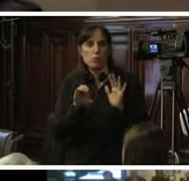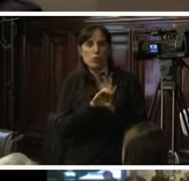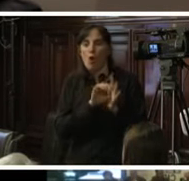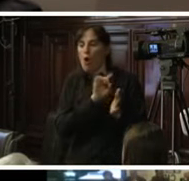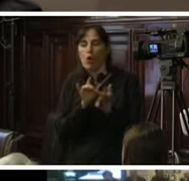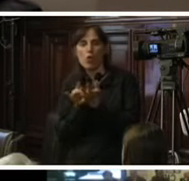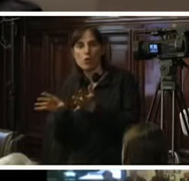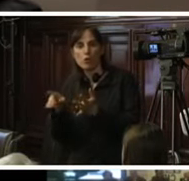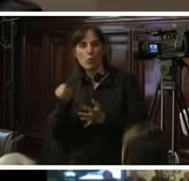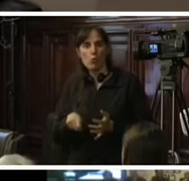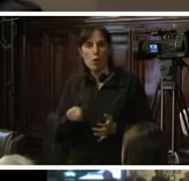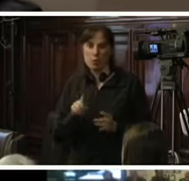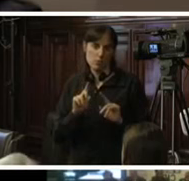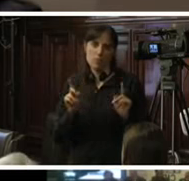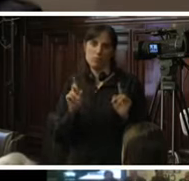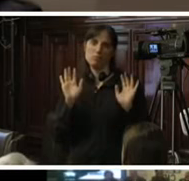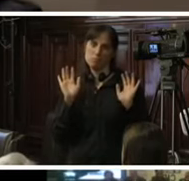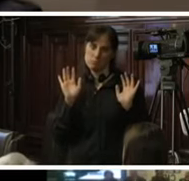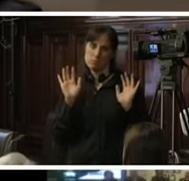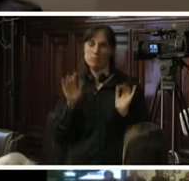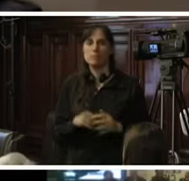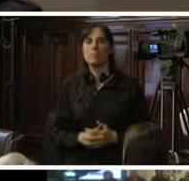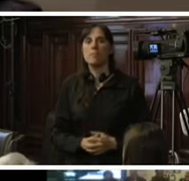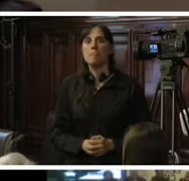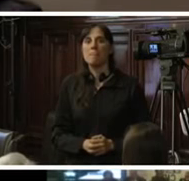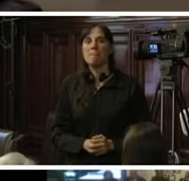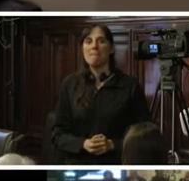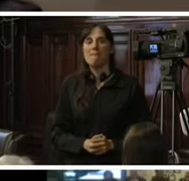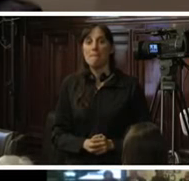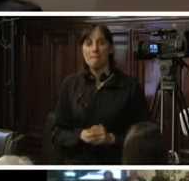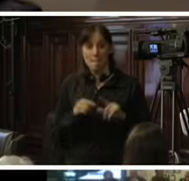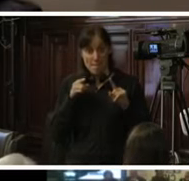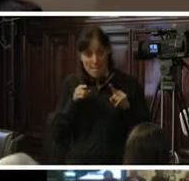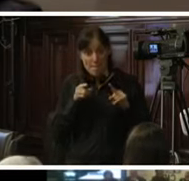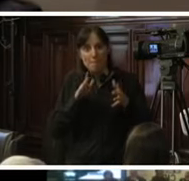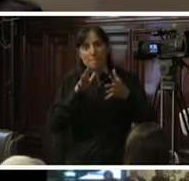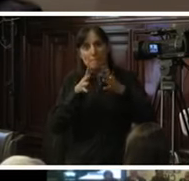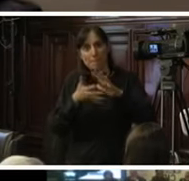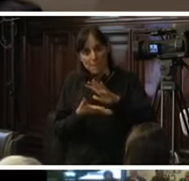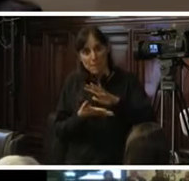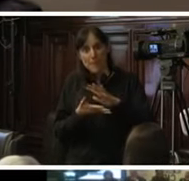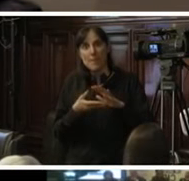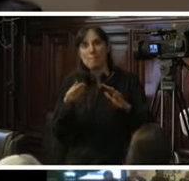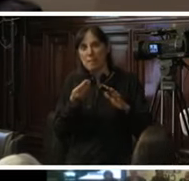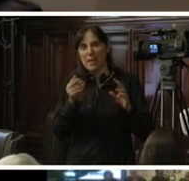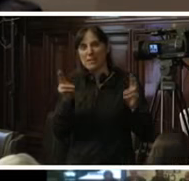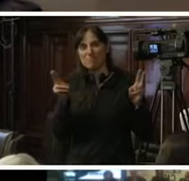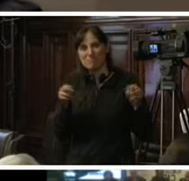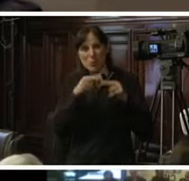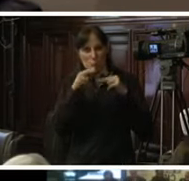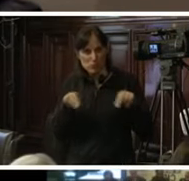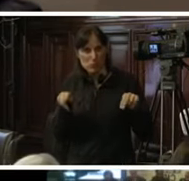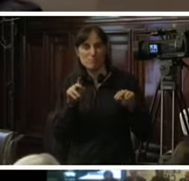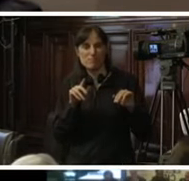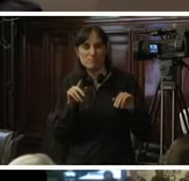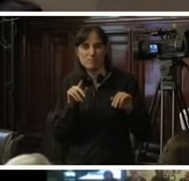destitución del magistrado denunciado. En ese sentido y como para ir concluyendo la